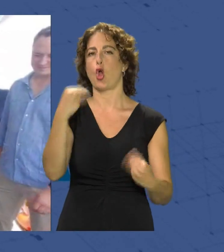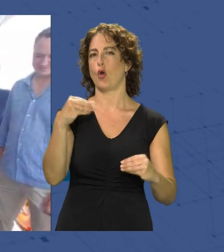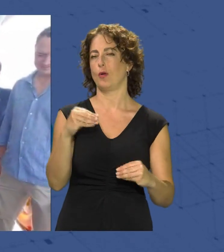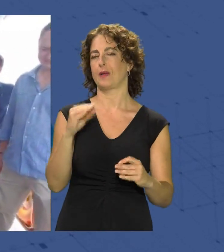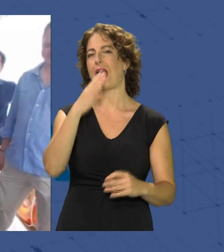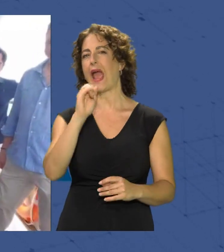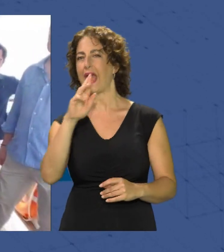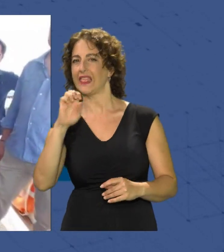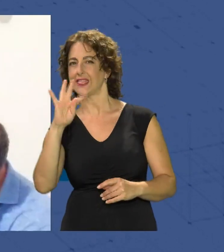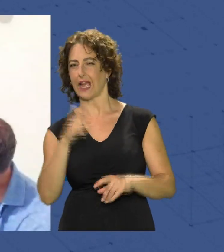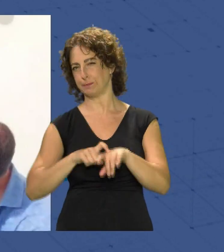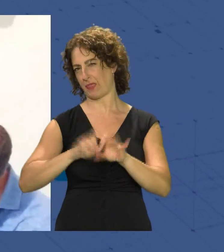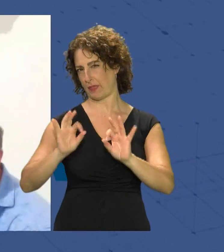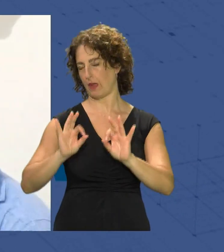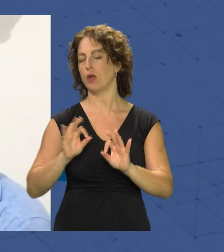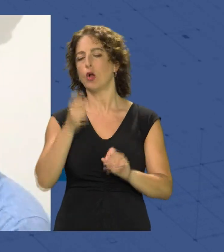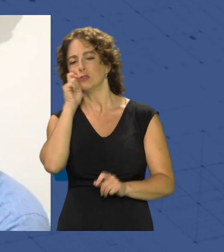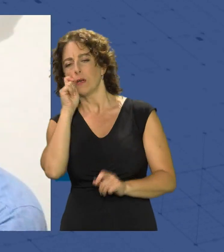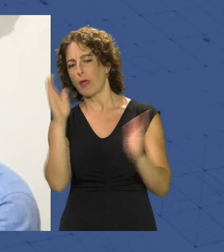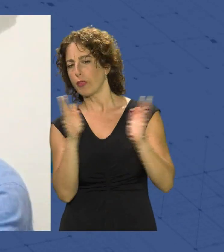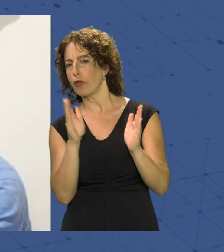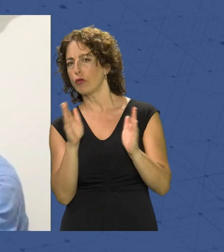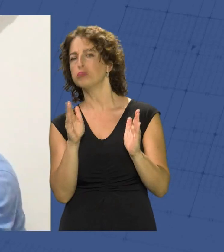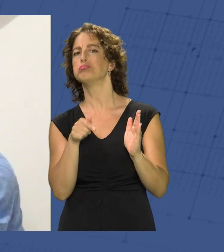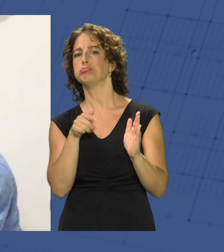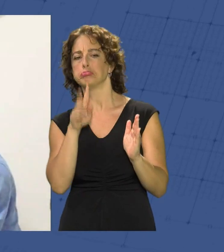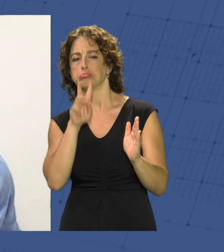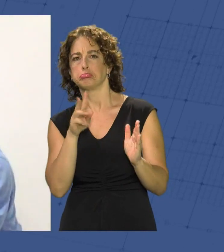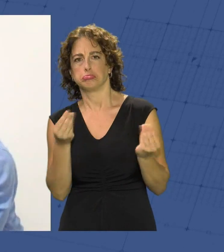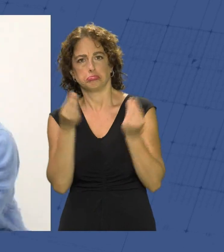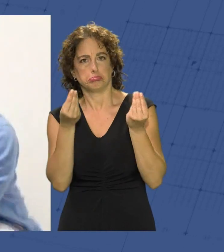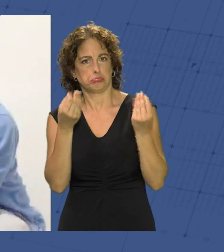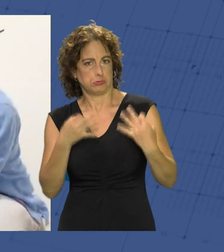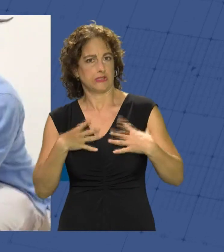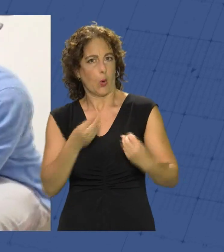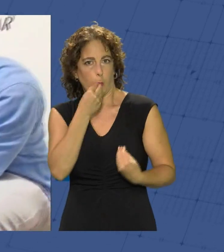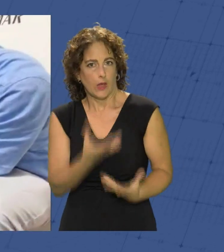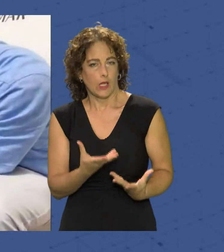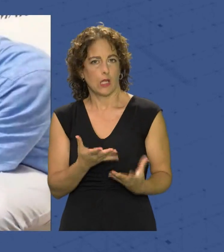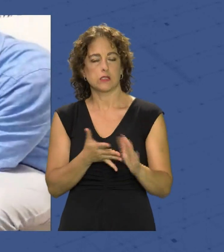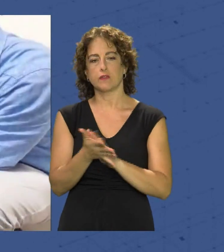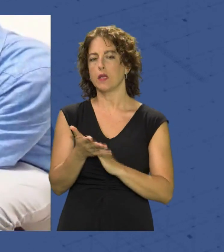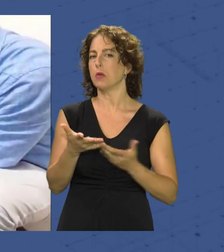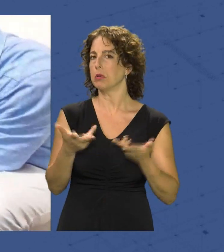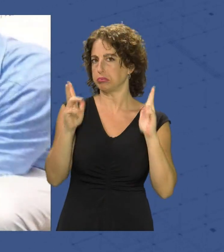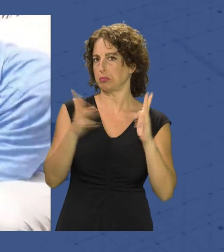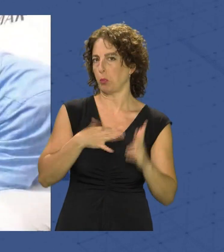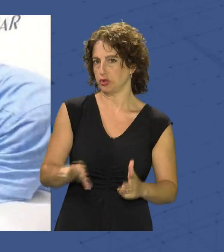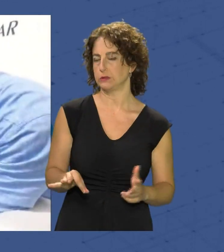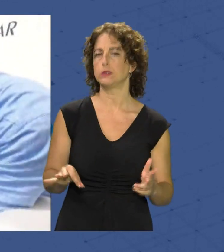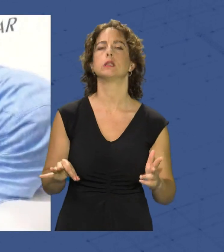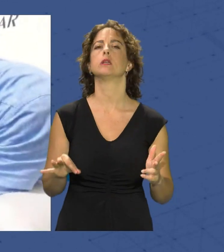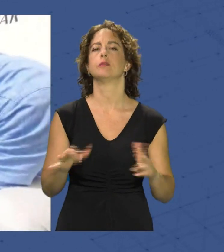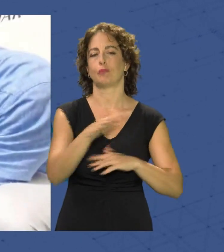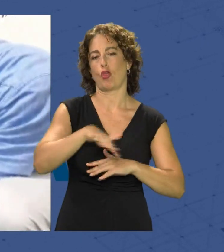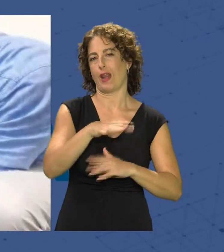careta careta. Tras un periodo de observación se determinó que la tortuga boba presentaba un correcto estado de salud considerándose un ejemplar apto para su liberación en